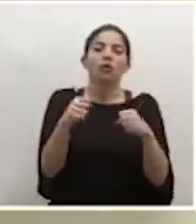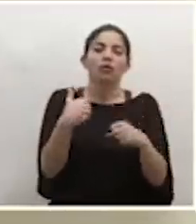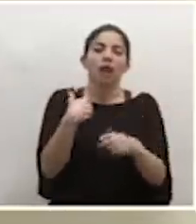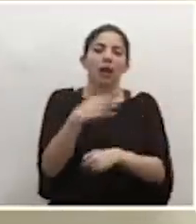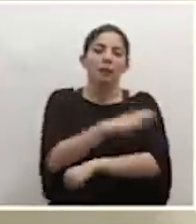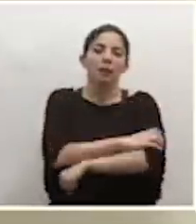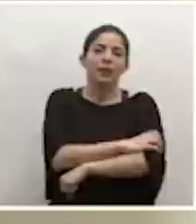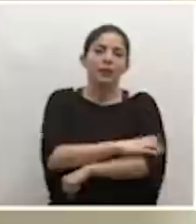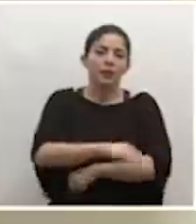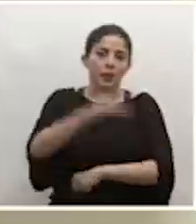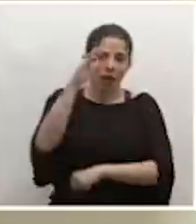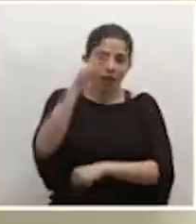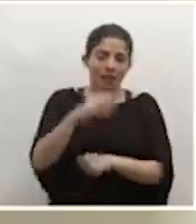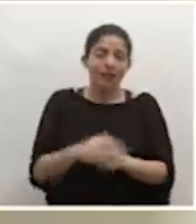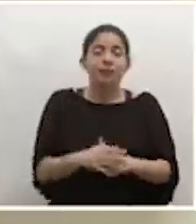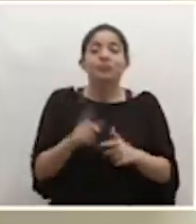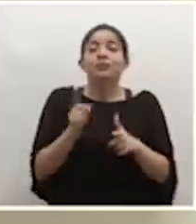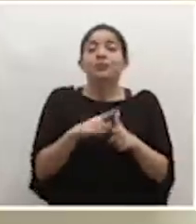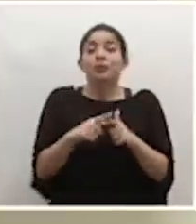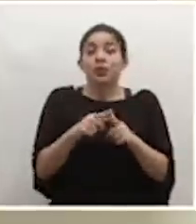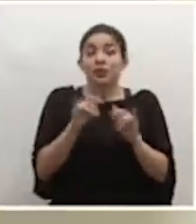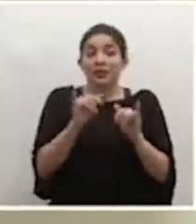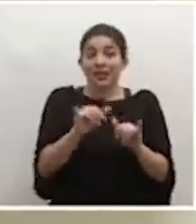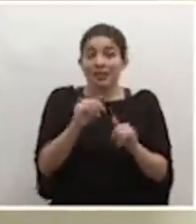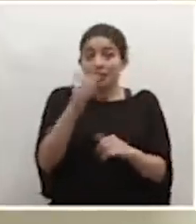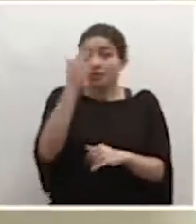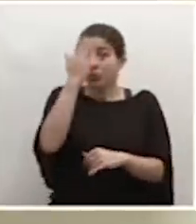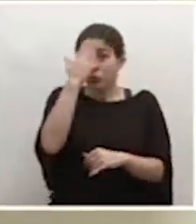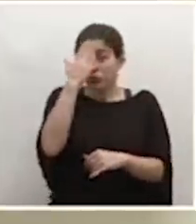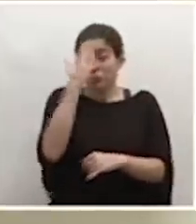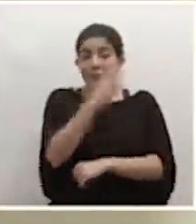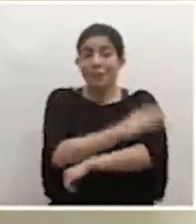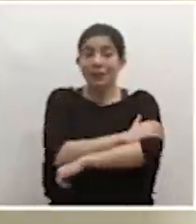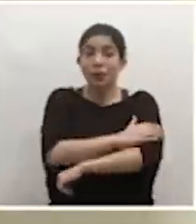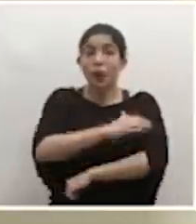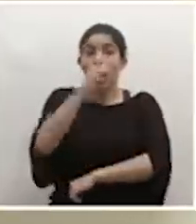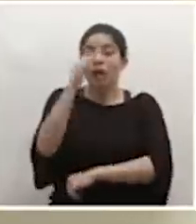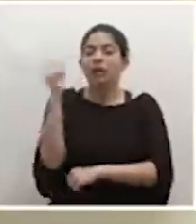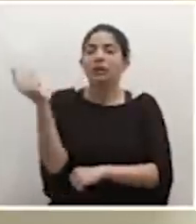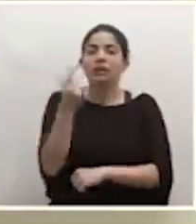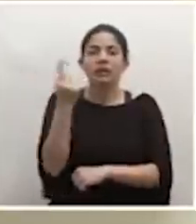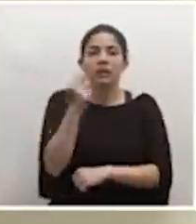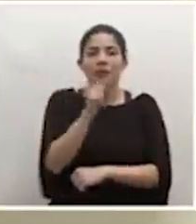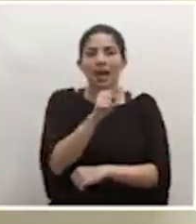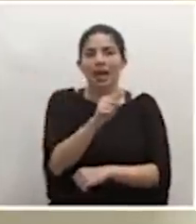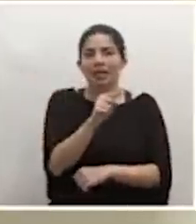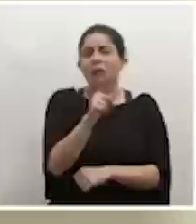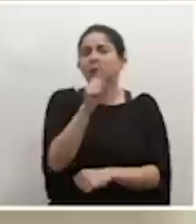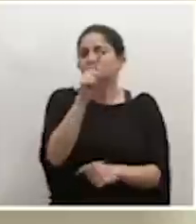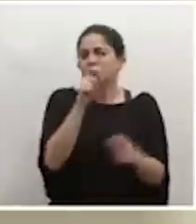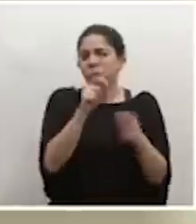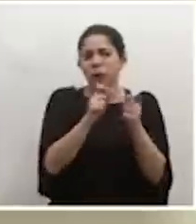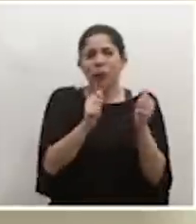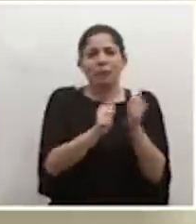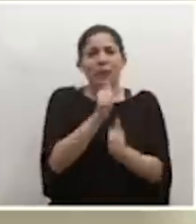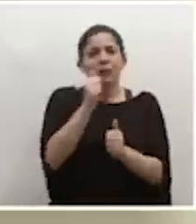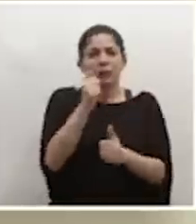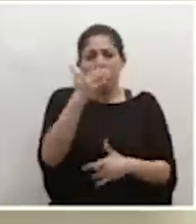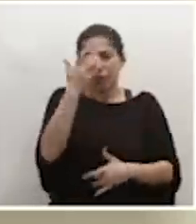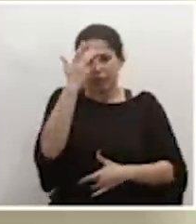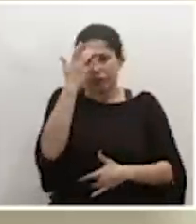arterial alta. Entonces, desde ese punto de vista, la presión arterial siempre va a ser un factor muy, muy predominante.